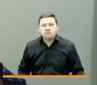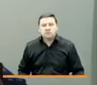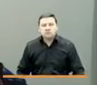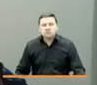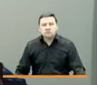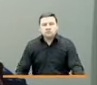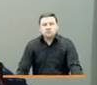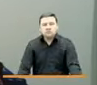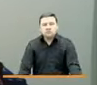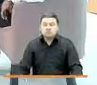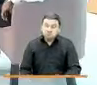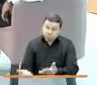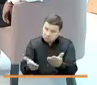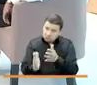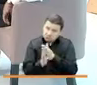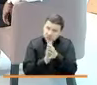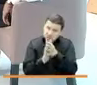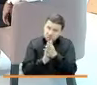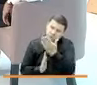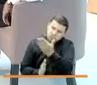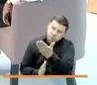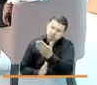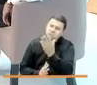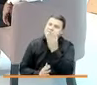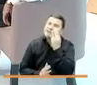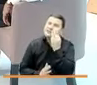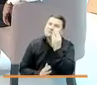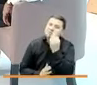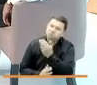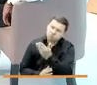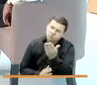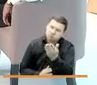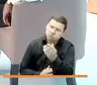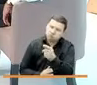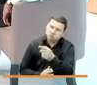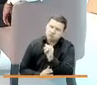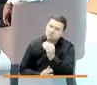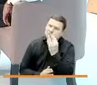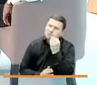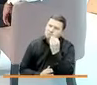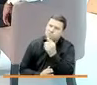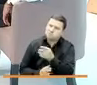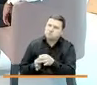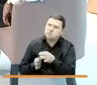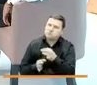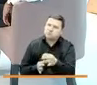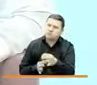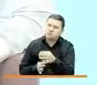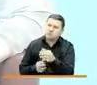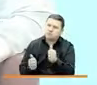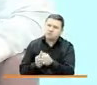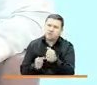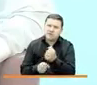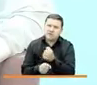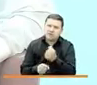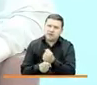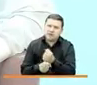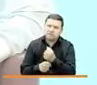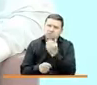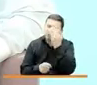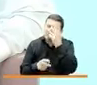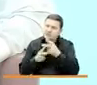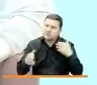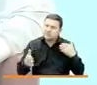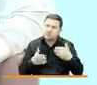Adelante, Marta, nos cuentas la experiencia que se ha tenido allá en el municipio con los trabajos del Centro Nacional de Memoria